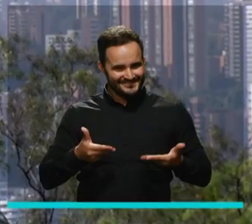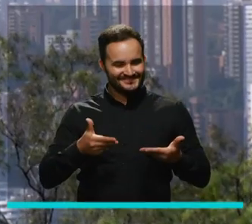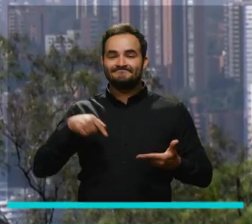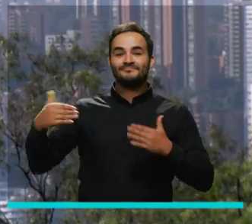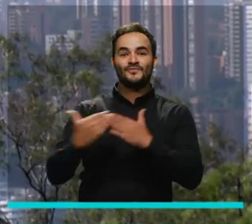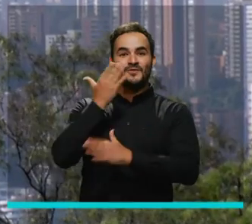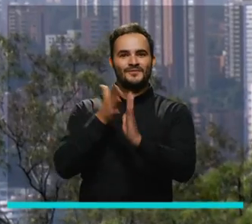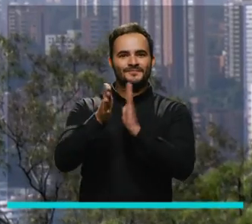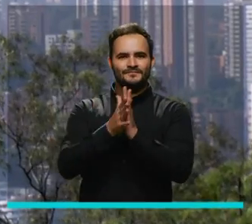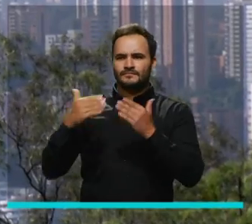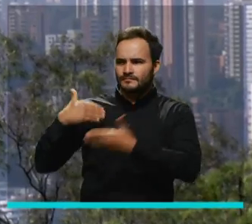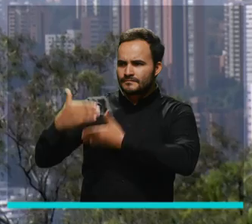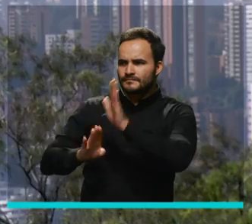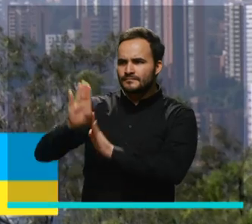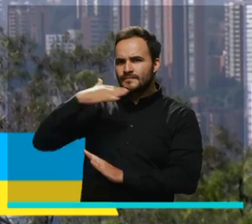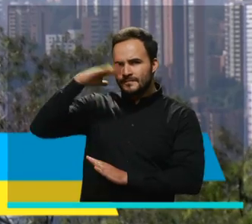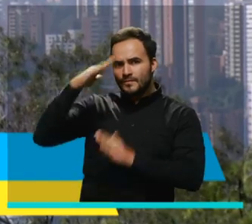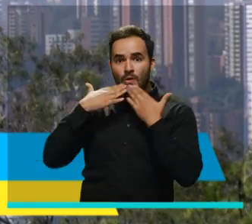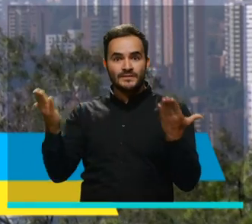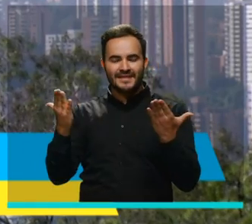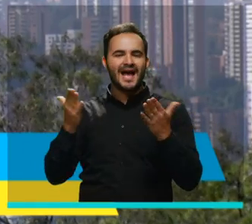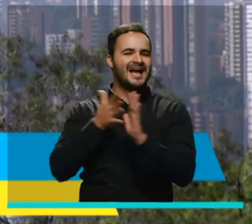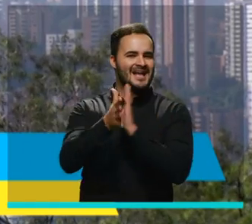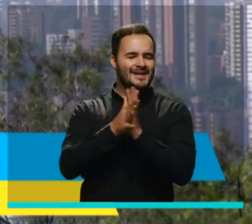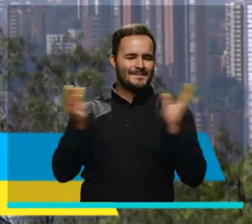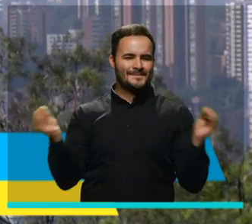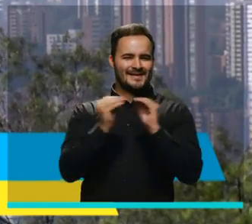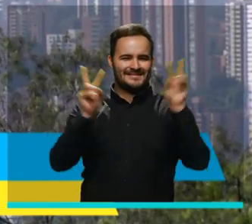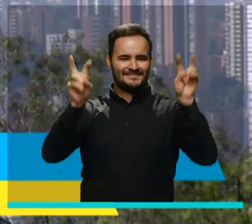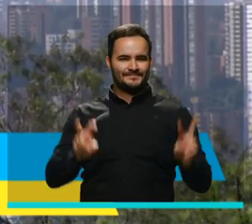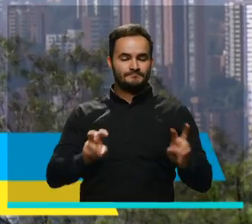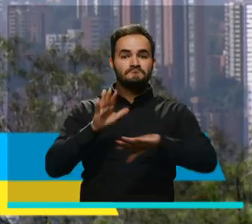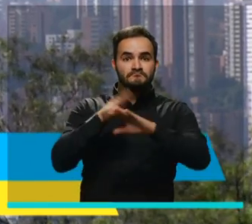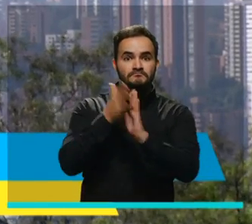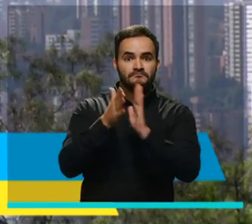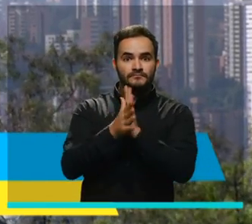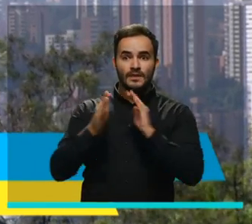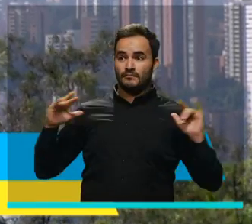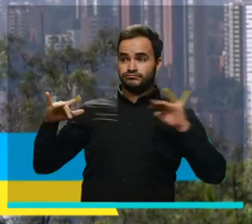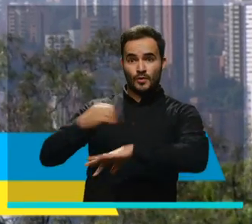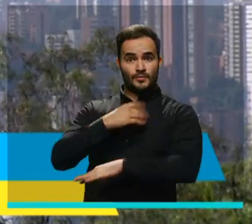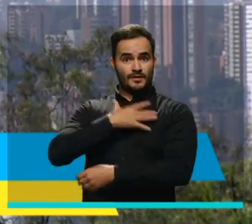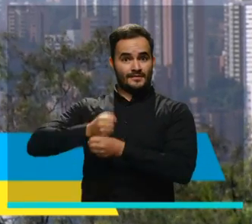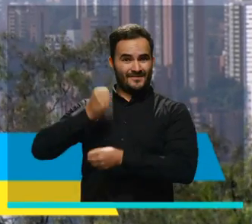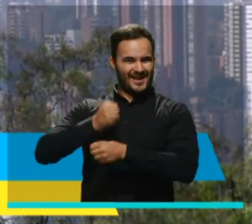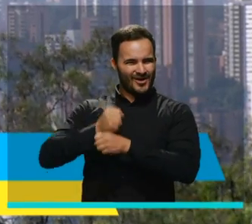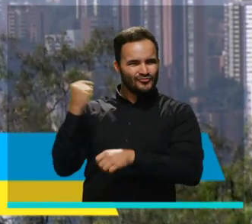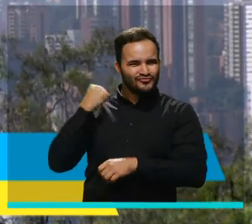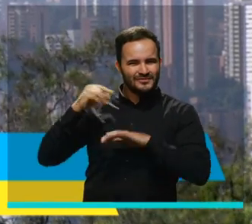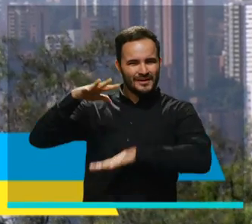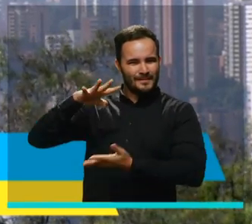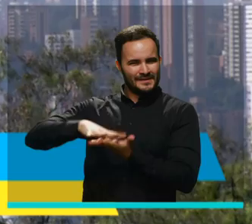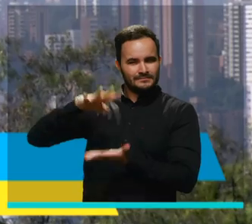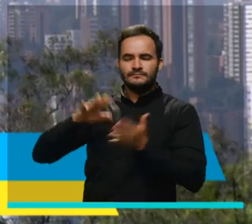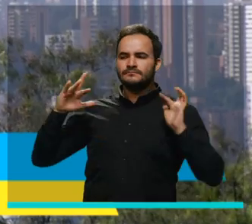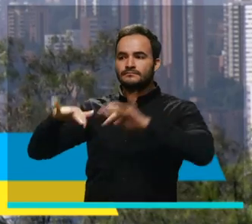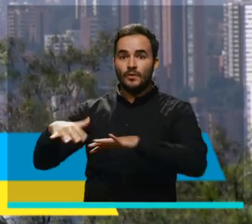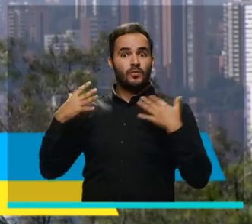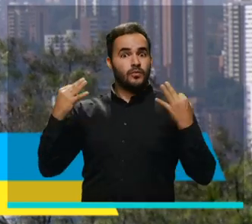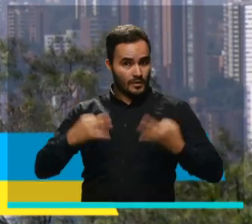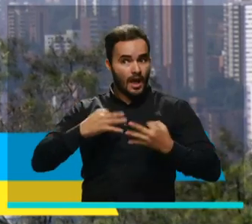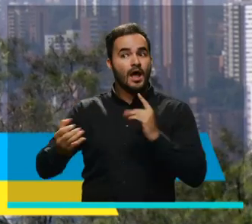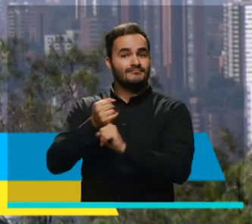Bienvenidos a una nueva emisión de Medellín Conecta TV. Hoy les mostraremos cómo la cumbre de empleo joven se ha convertido en un espacio de